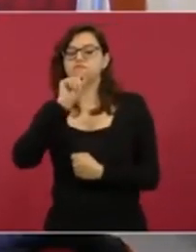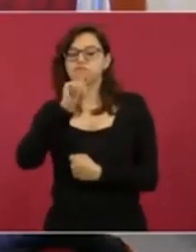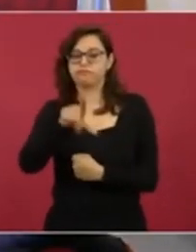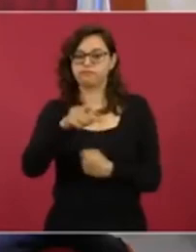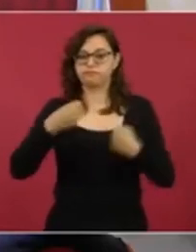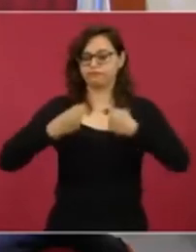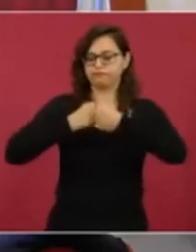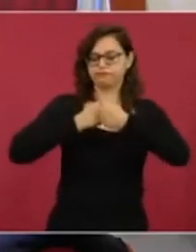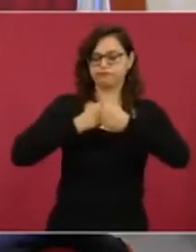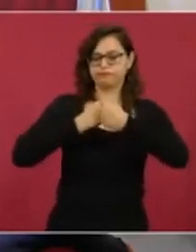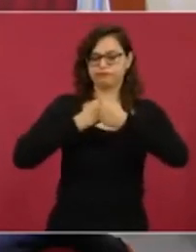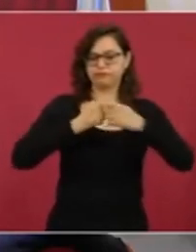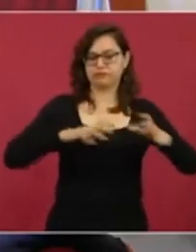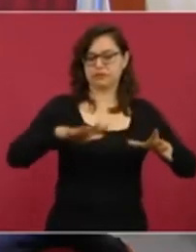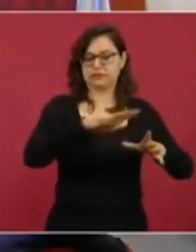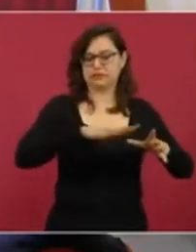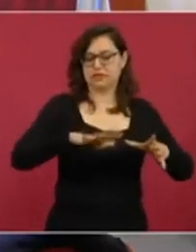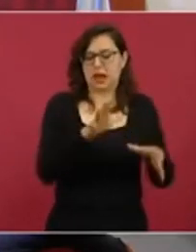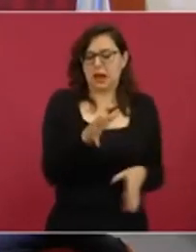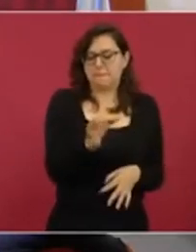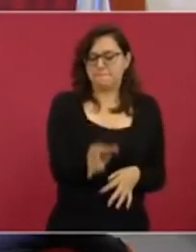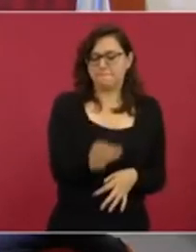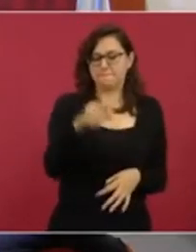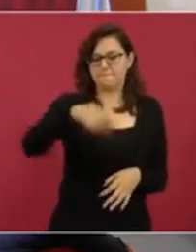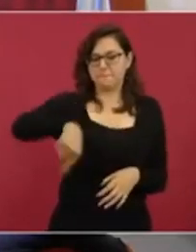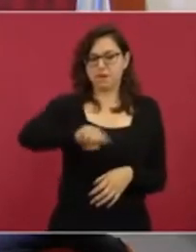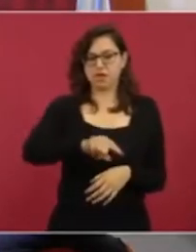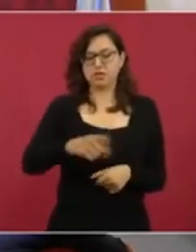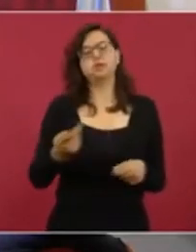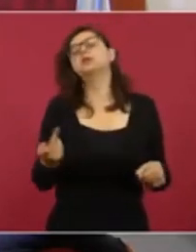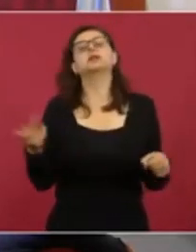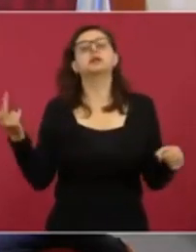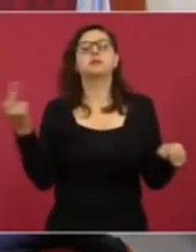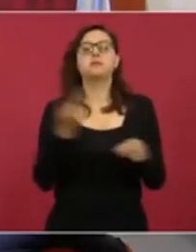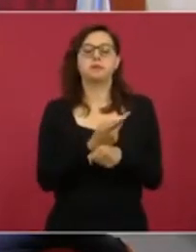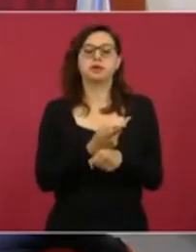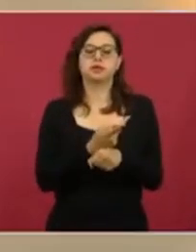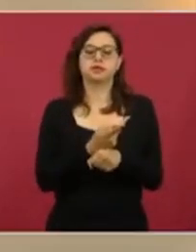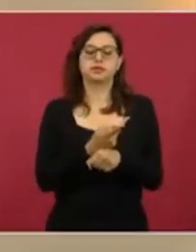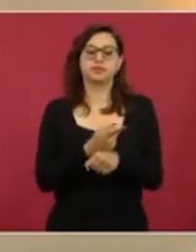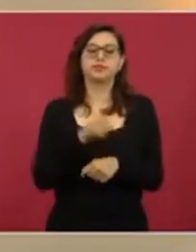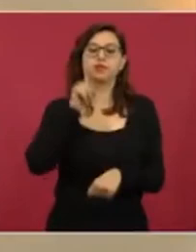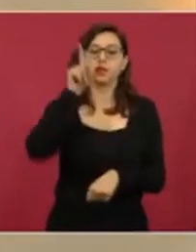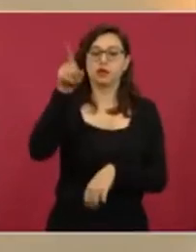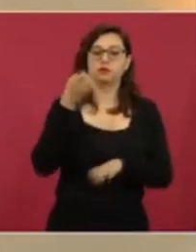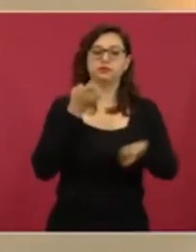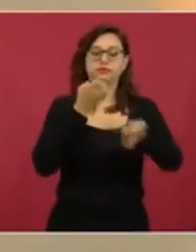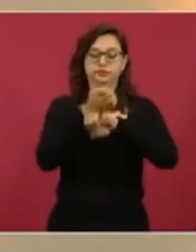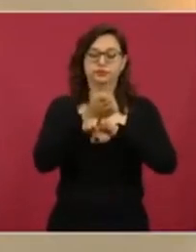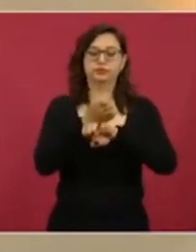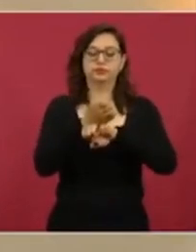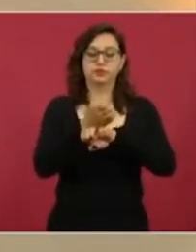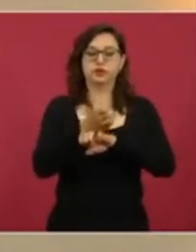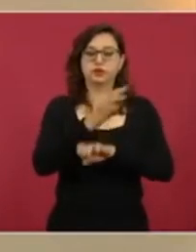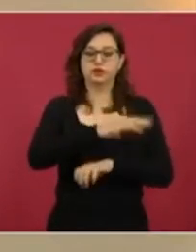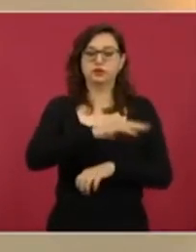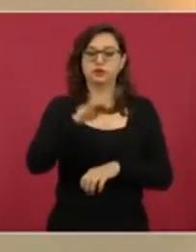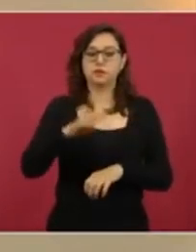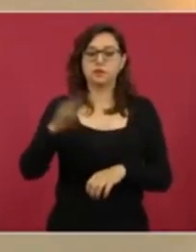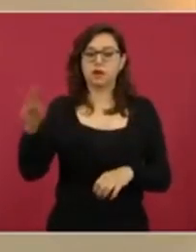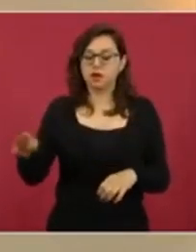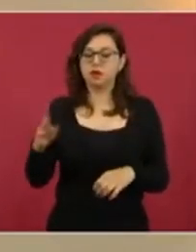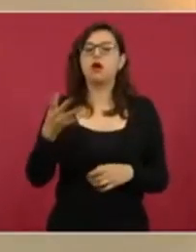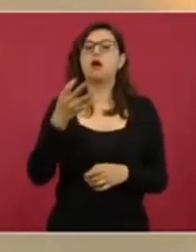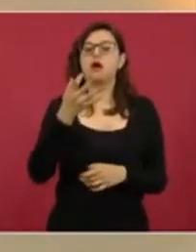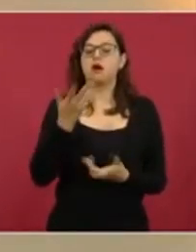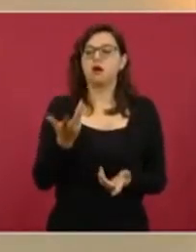primeramente que se tuvo conocimiento la fiscalía del estado, como lo hizo de conocimiento ayer,